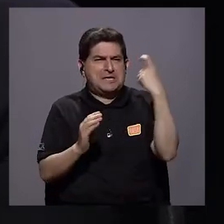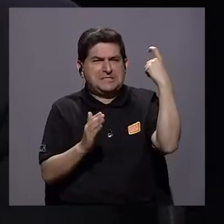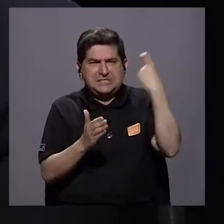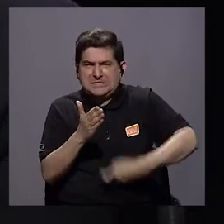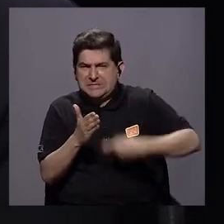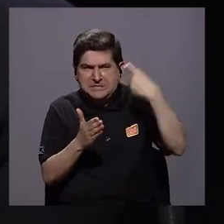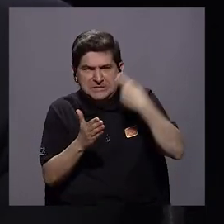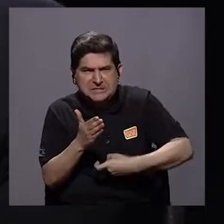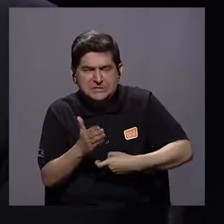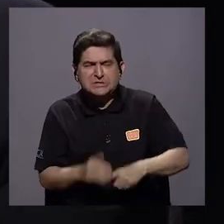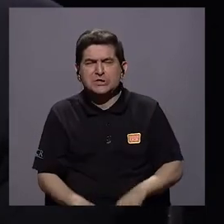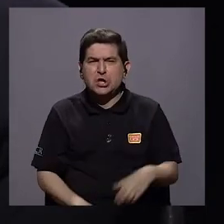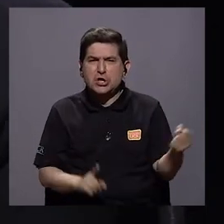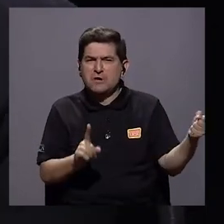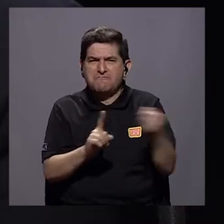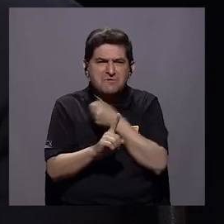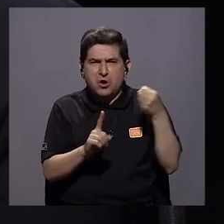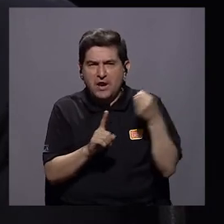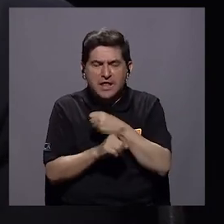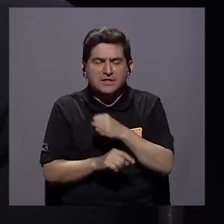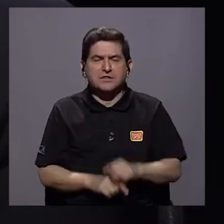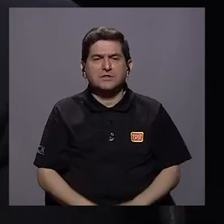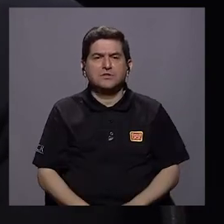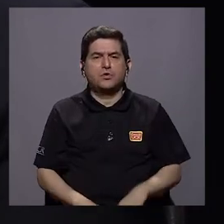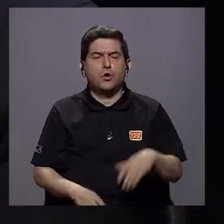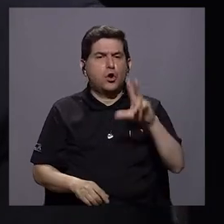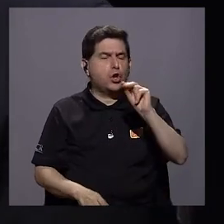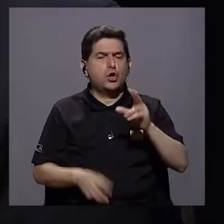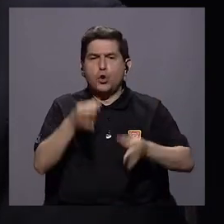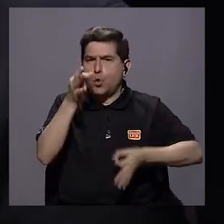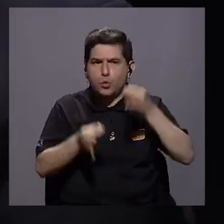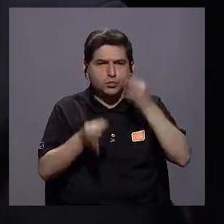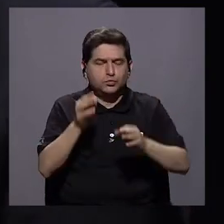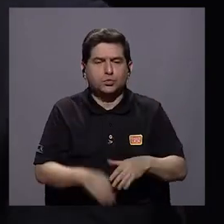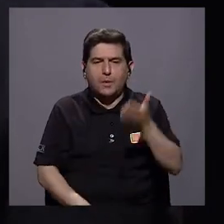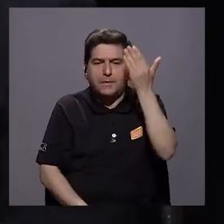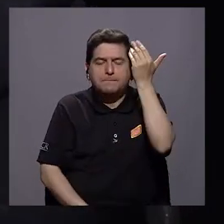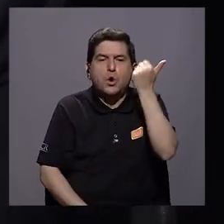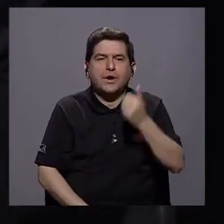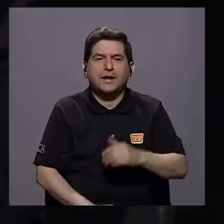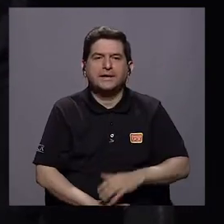y de los más injustos que pueden haber. ¿Por qué razón? A ver, vamos a ver.